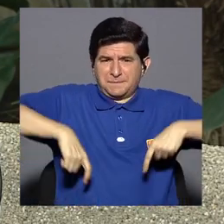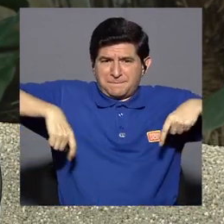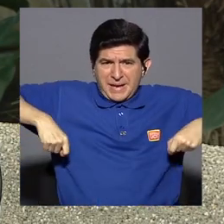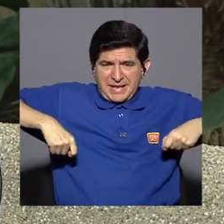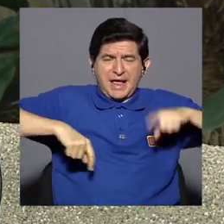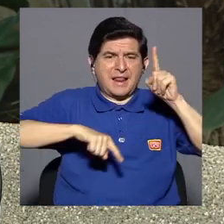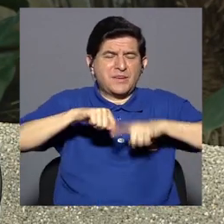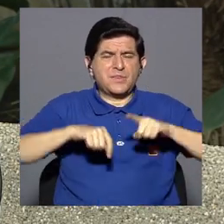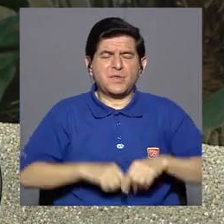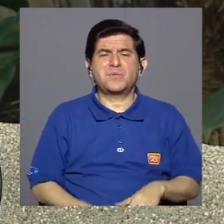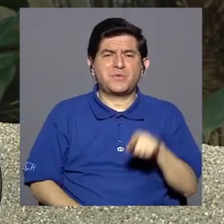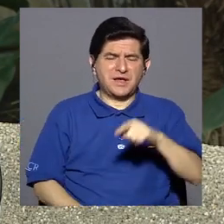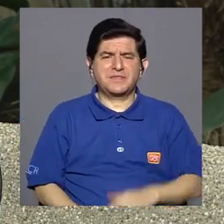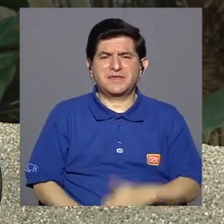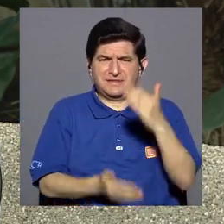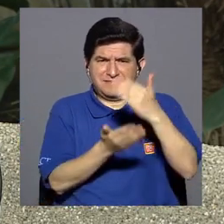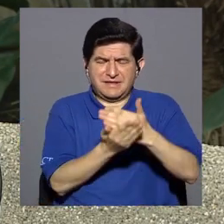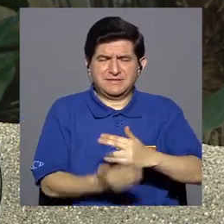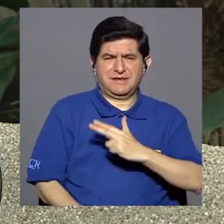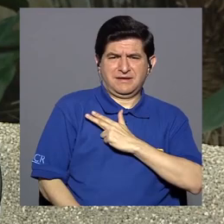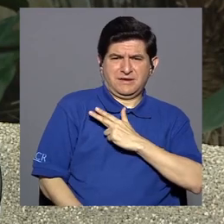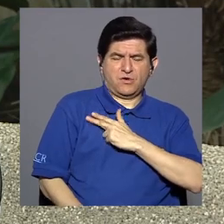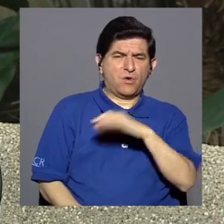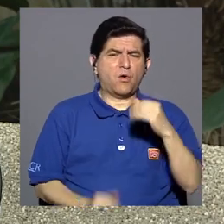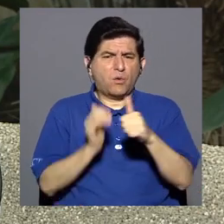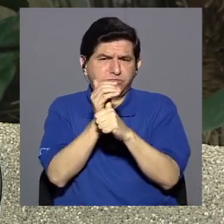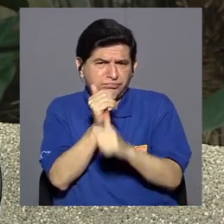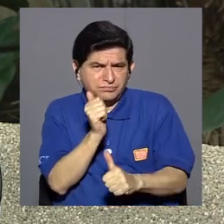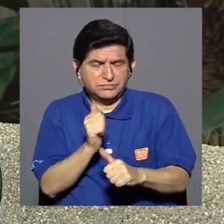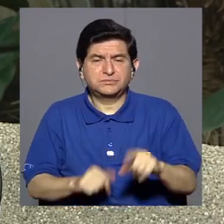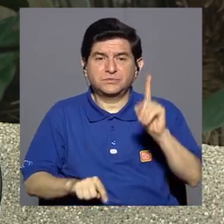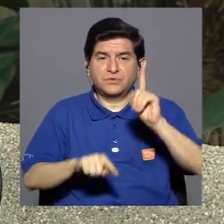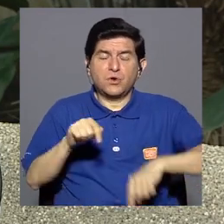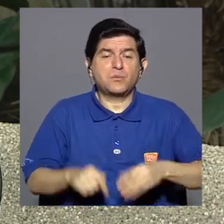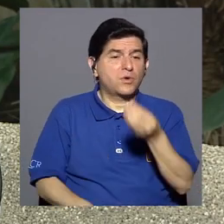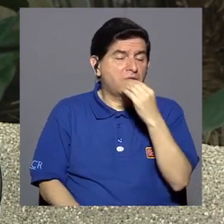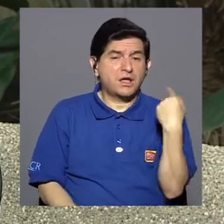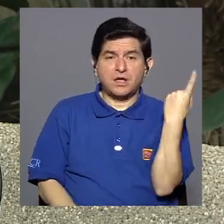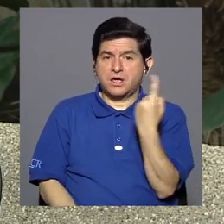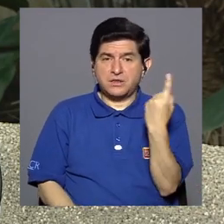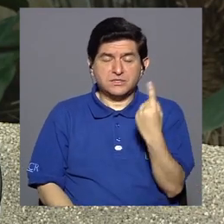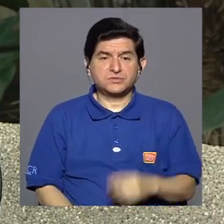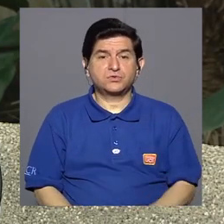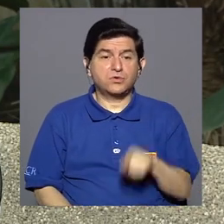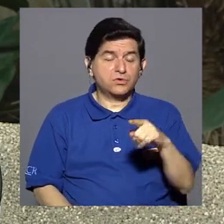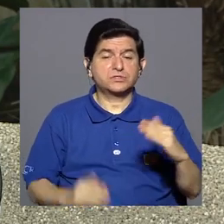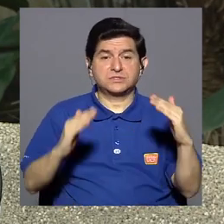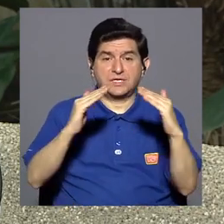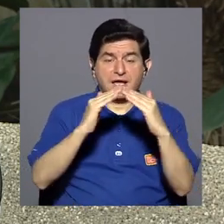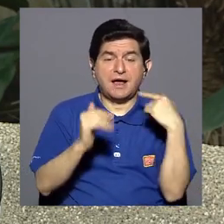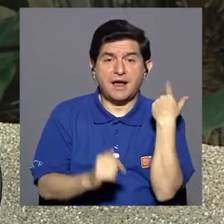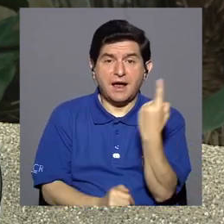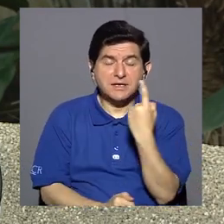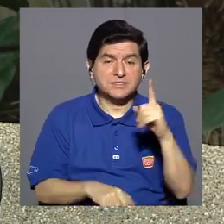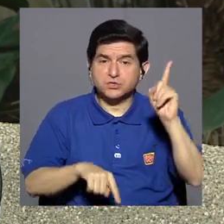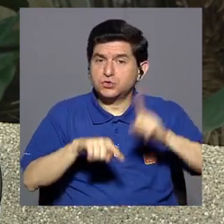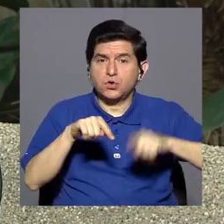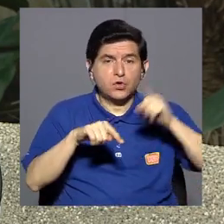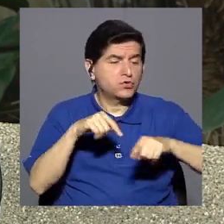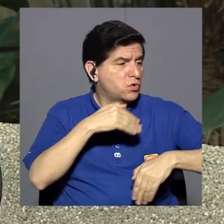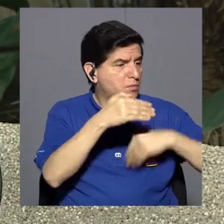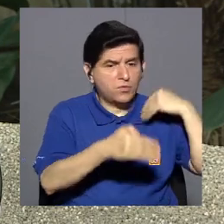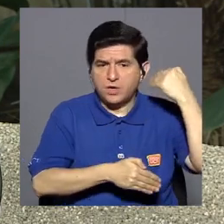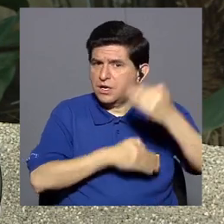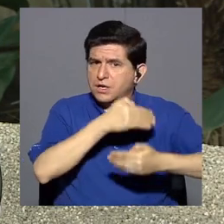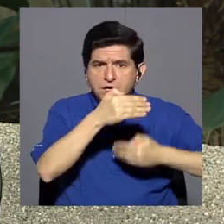porque no pueden contener la orina ni las heces, que no podrían comer solos. Si los dejas en una casa solitos, no